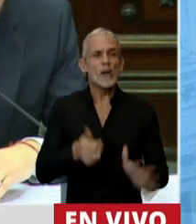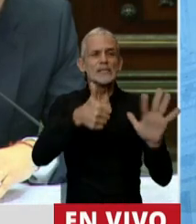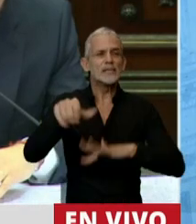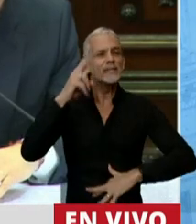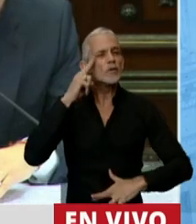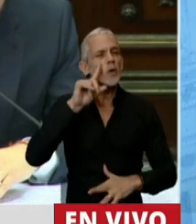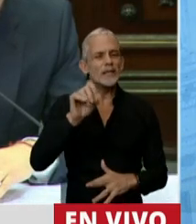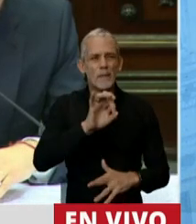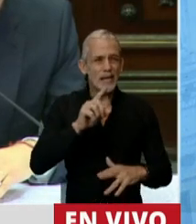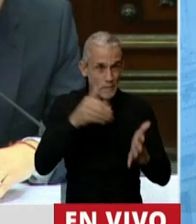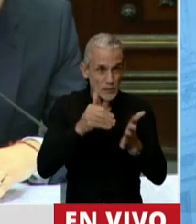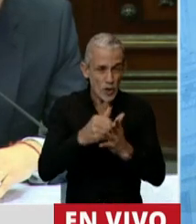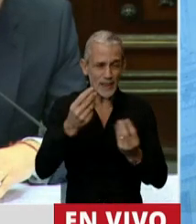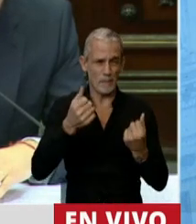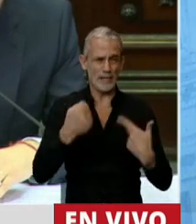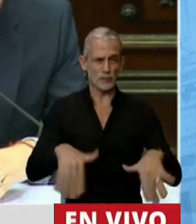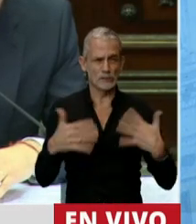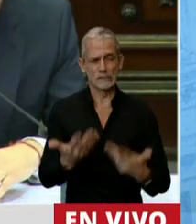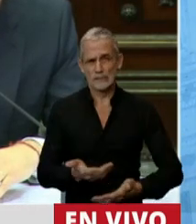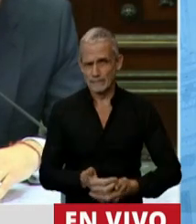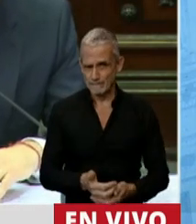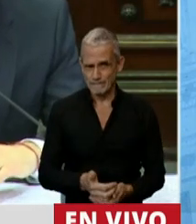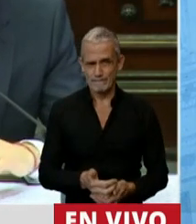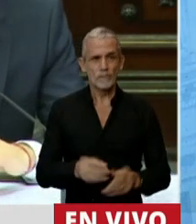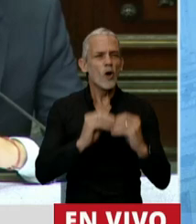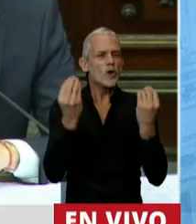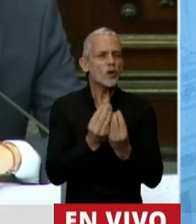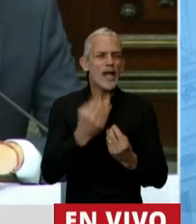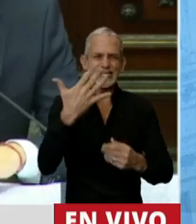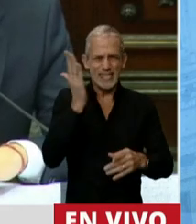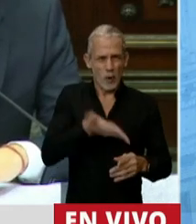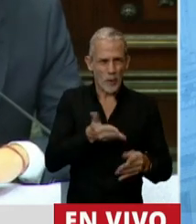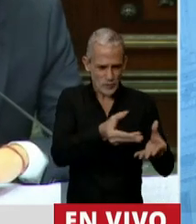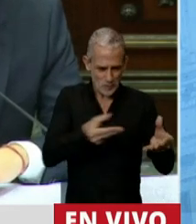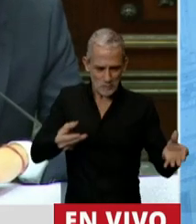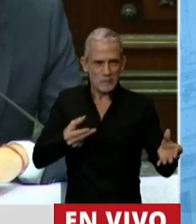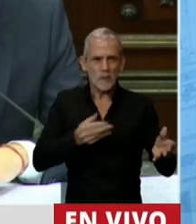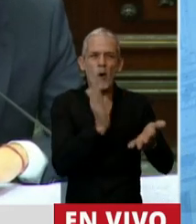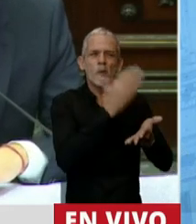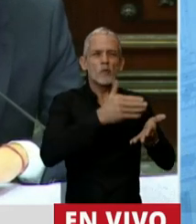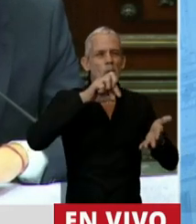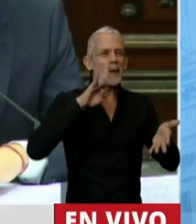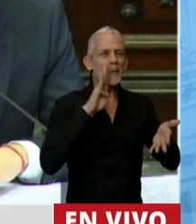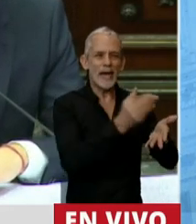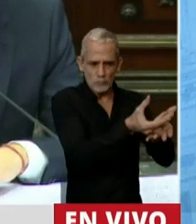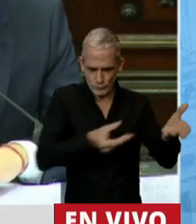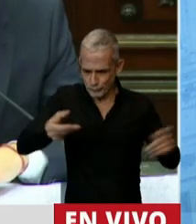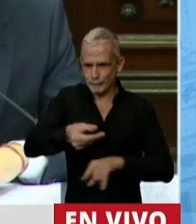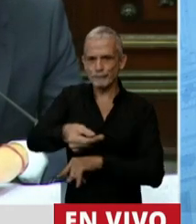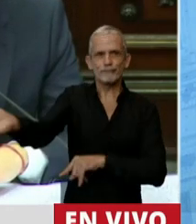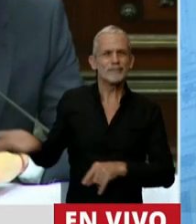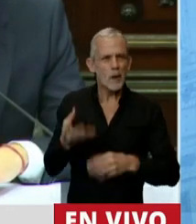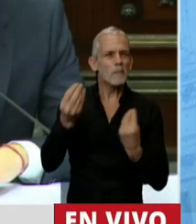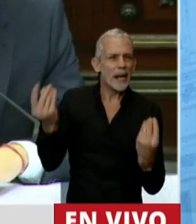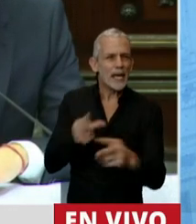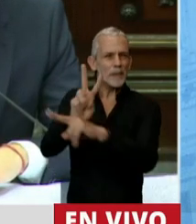690.000 millones de pesos, cuento en total 5% del PBI en recursos destinados a